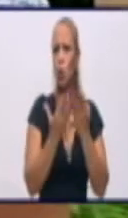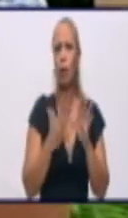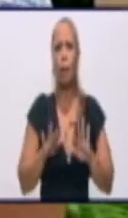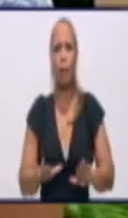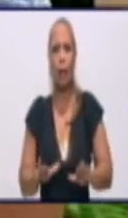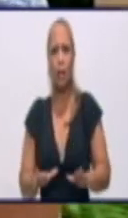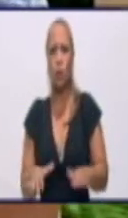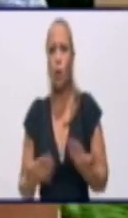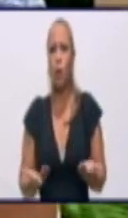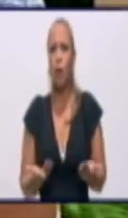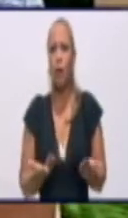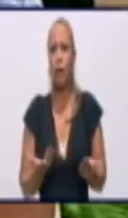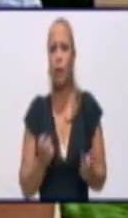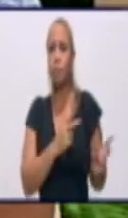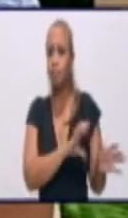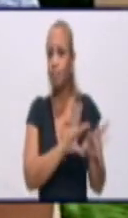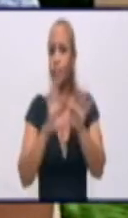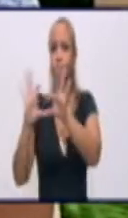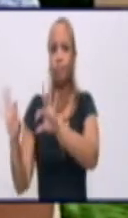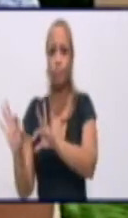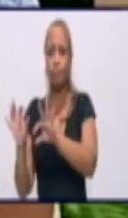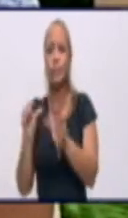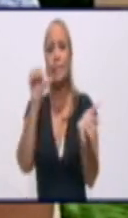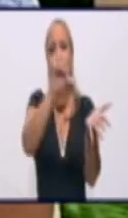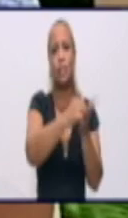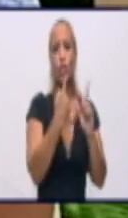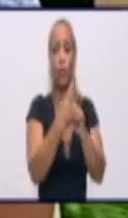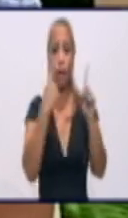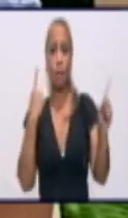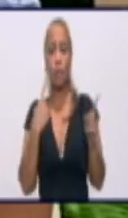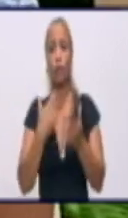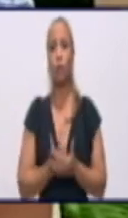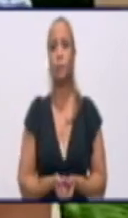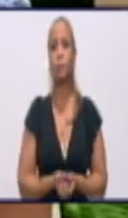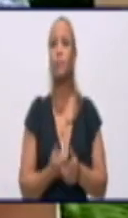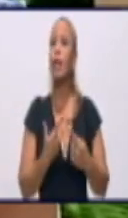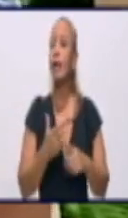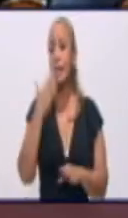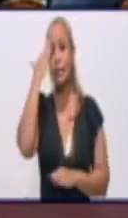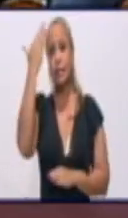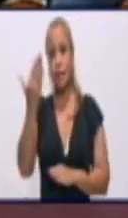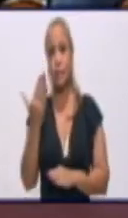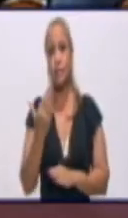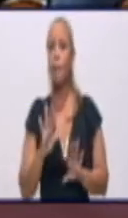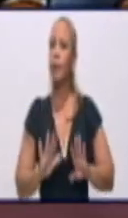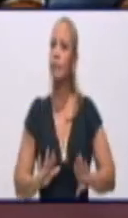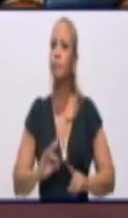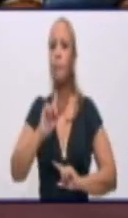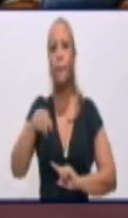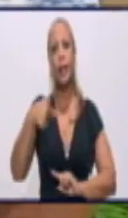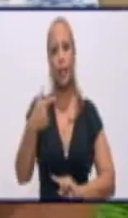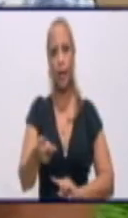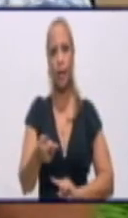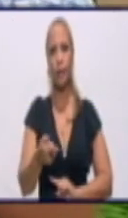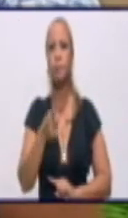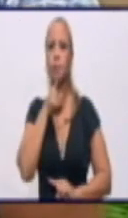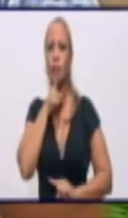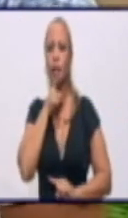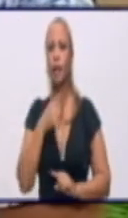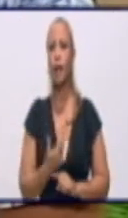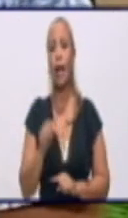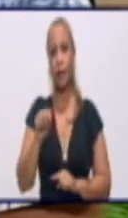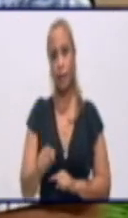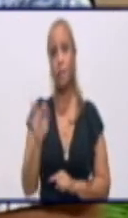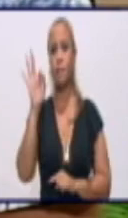para que los trasladaran hacia su centro de aislamiento. Gracias, doctora. Le vamos a estar esperando mañana aquí en nuestra